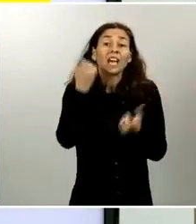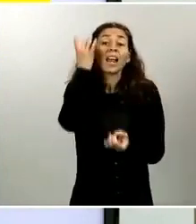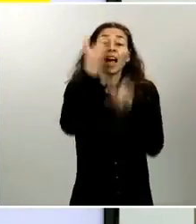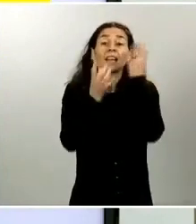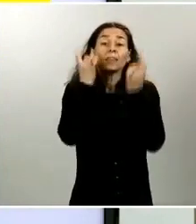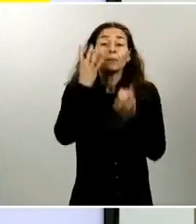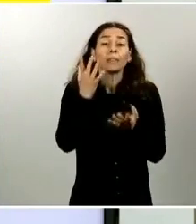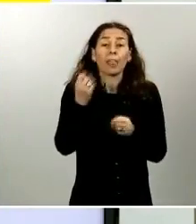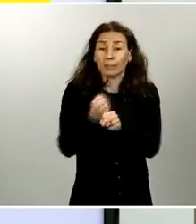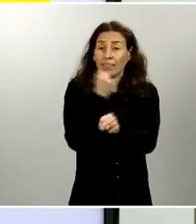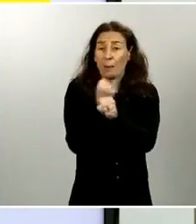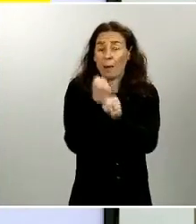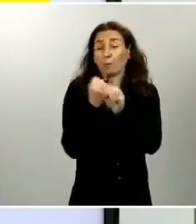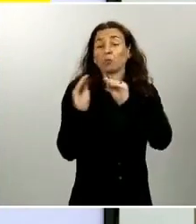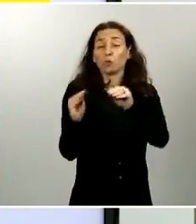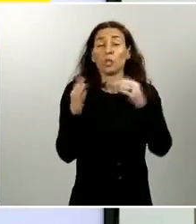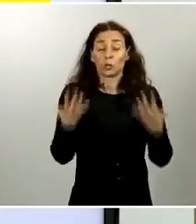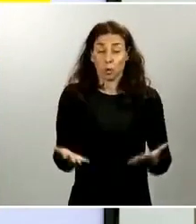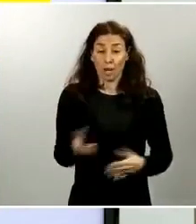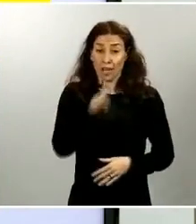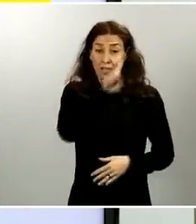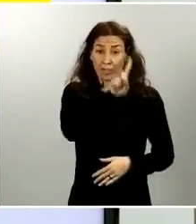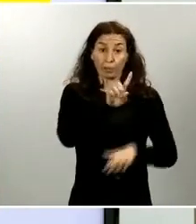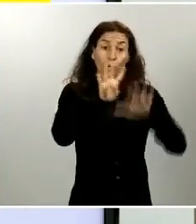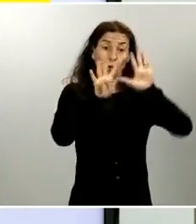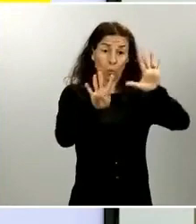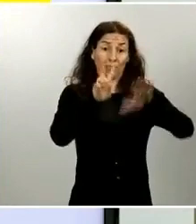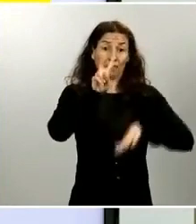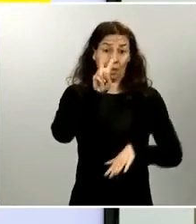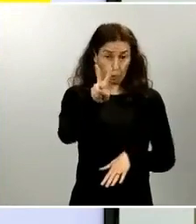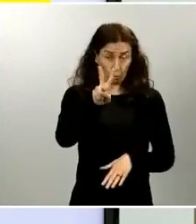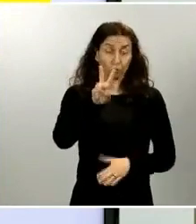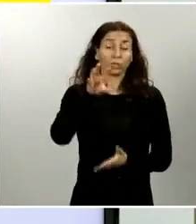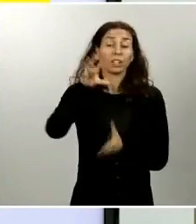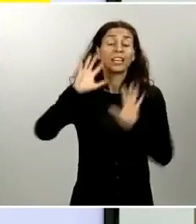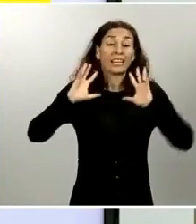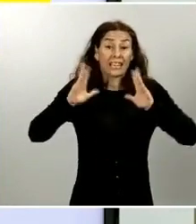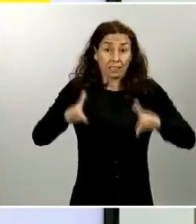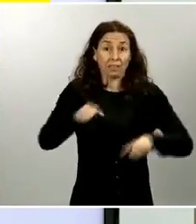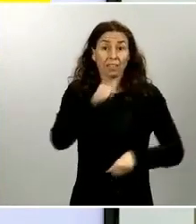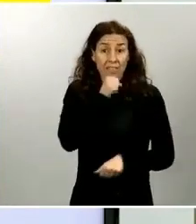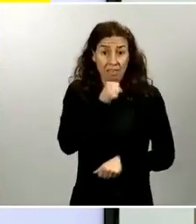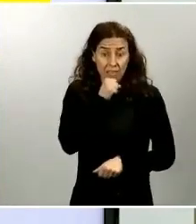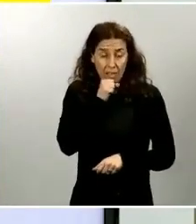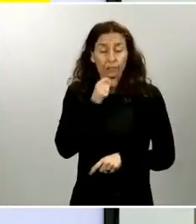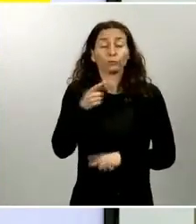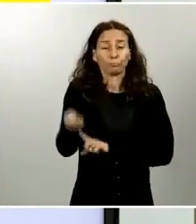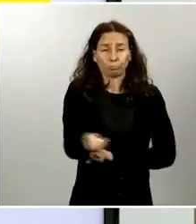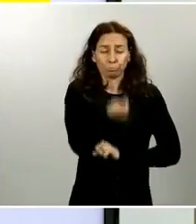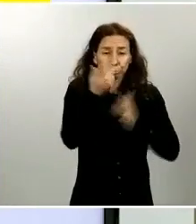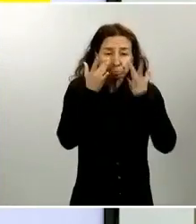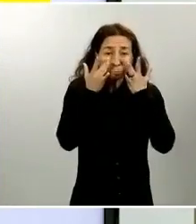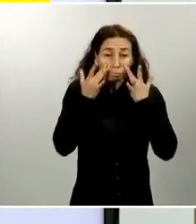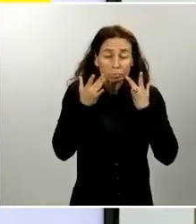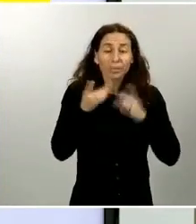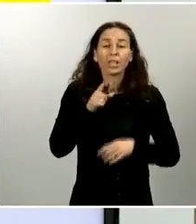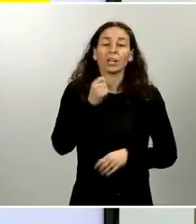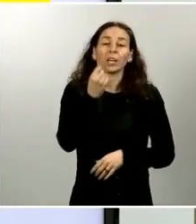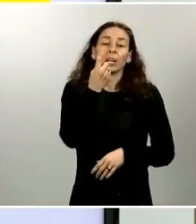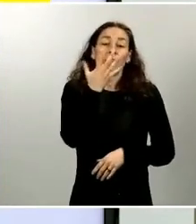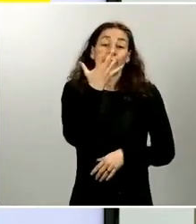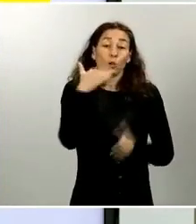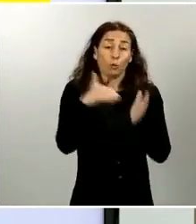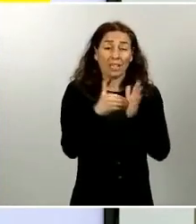desinfección de 192 residencias de ancianos, con un total de 2.733 desde el inicio